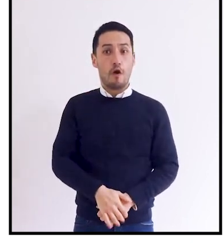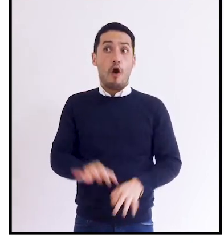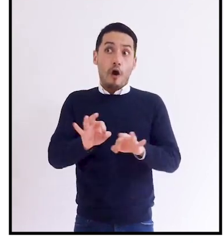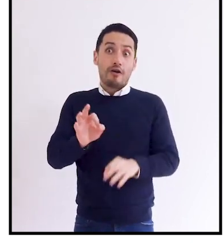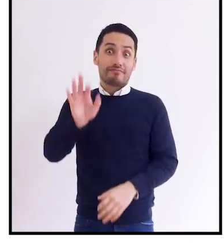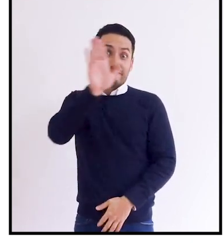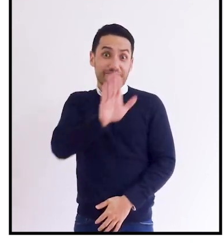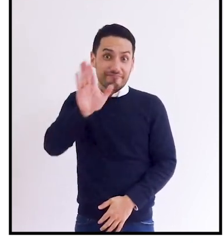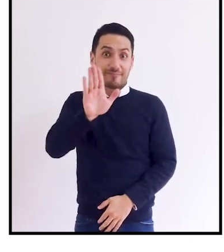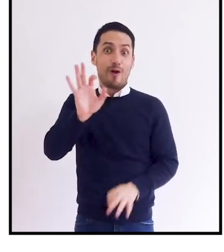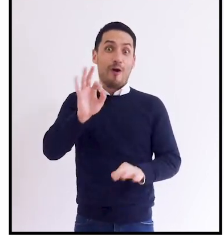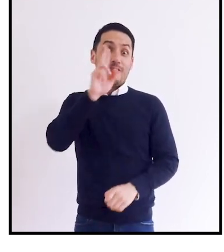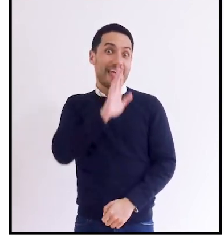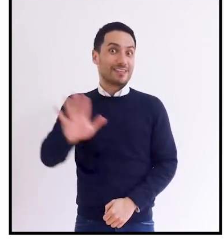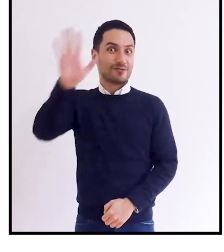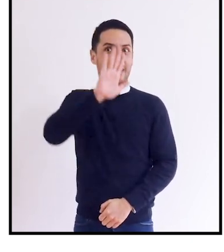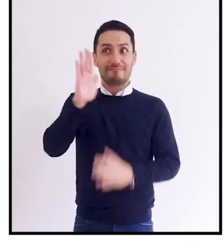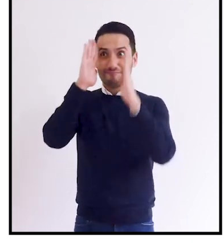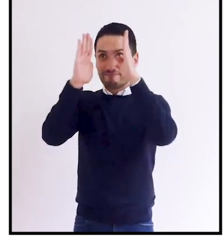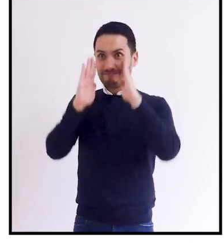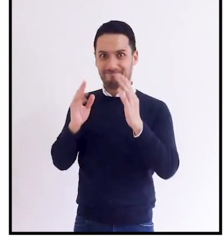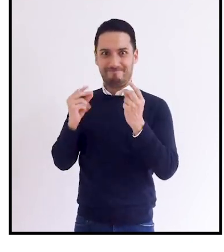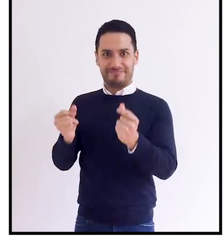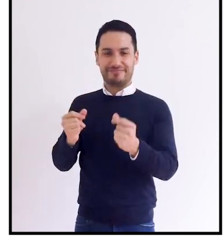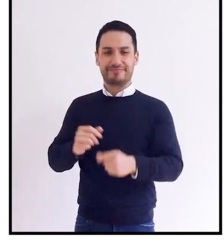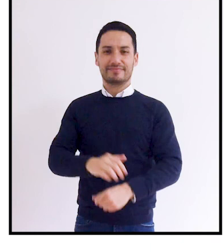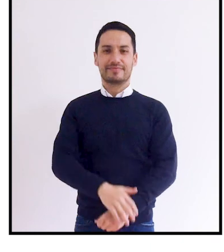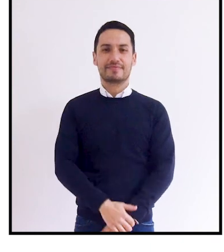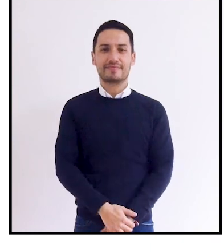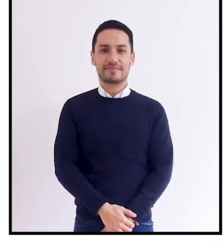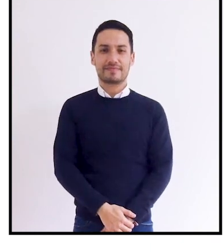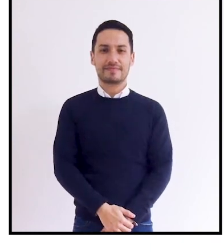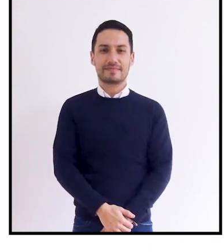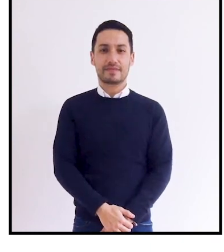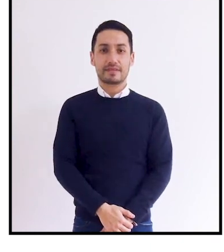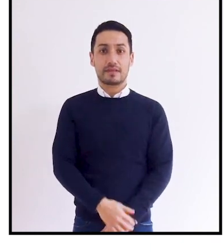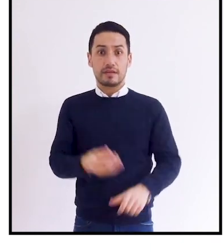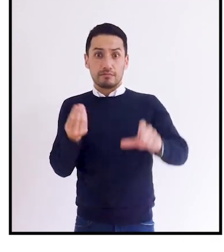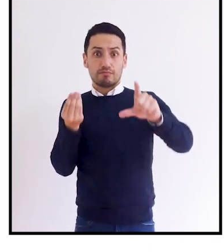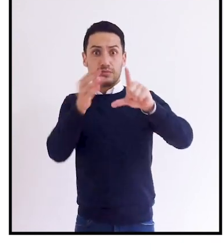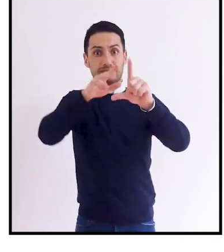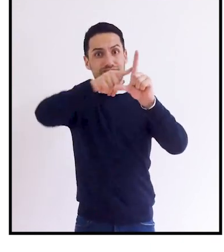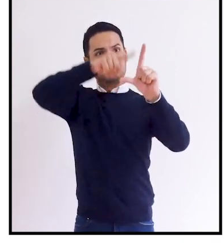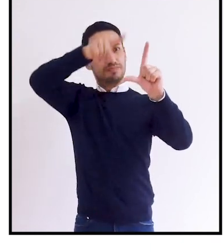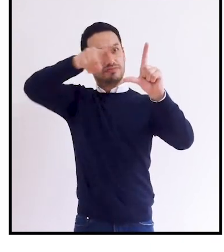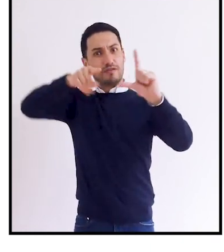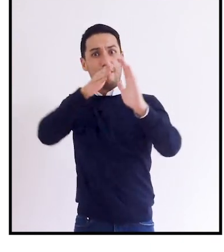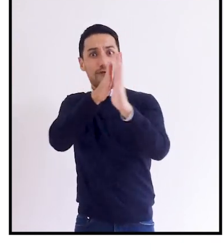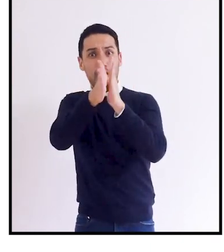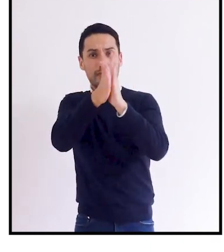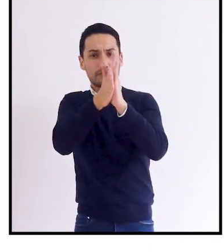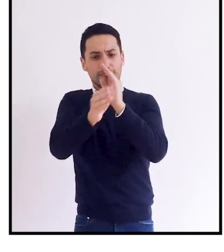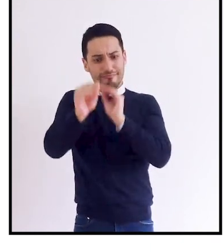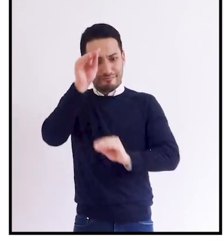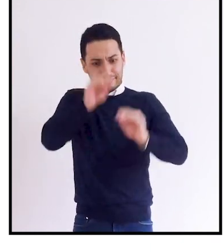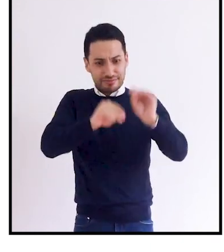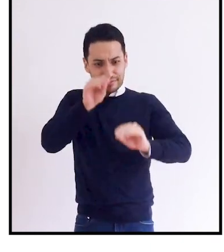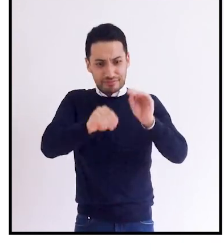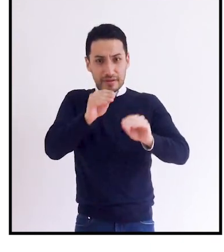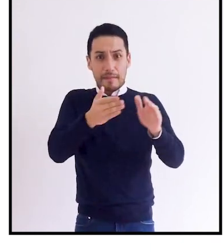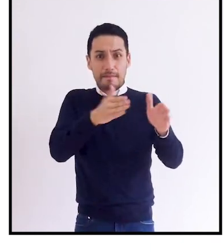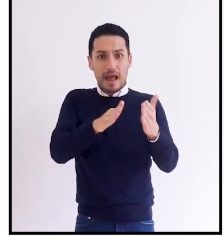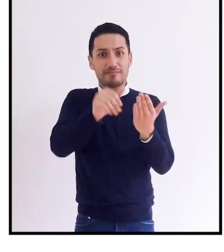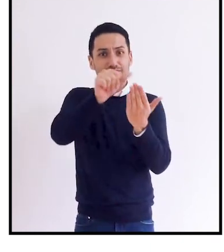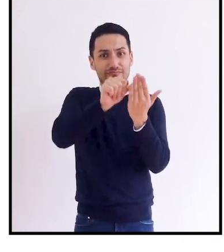departamento o en programas nacionales. Aportar para la información estadística disponible para el diseño de estos planes,